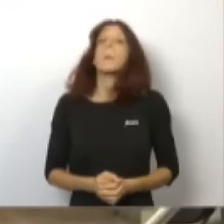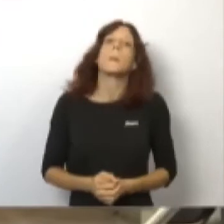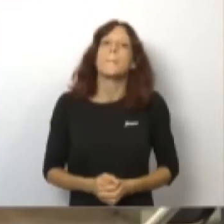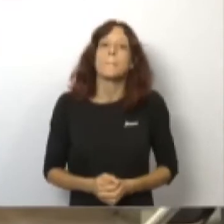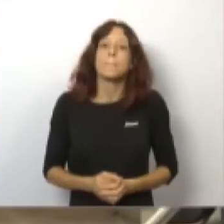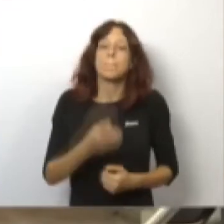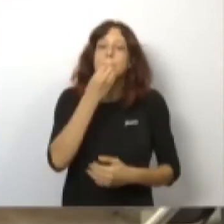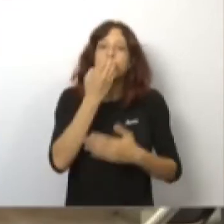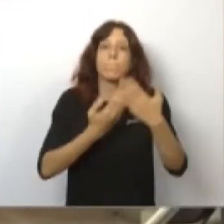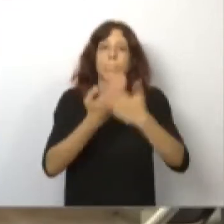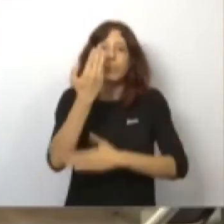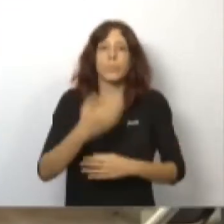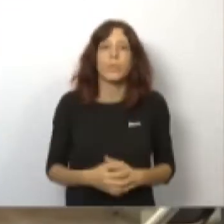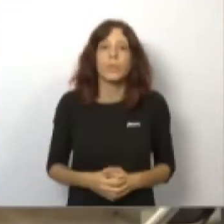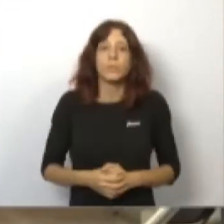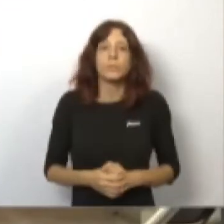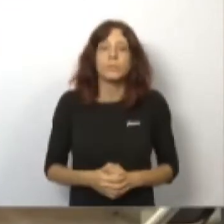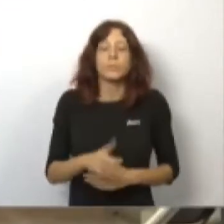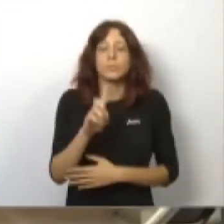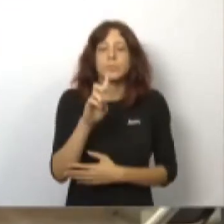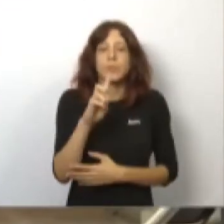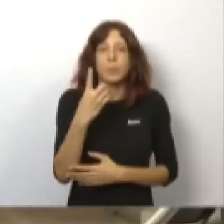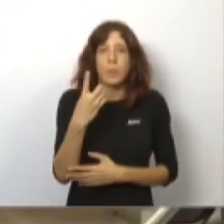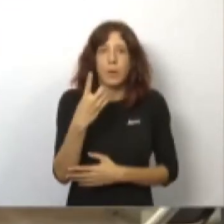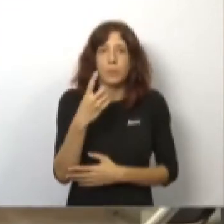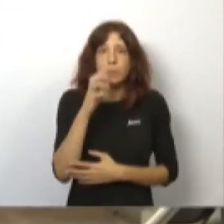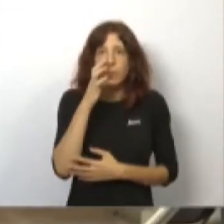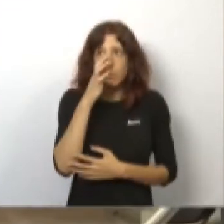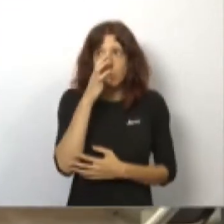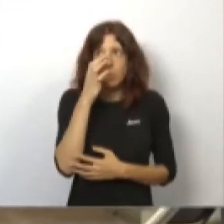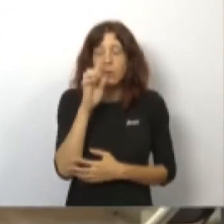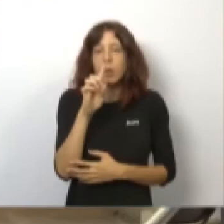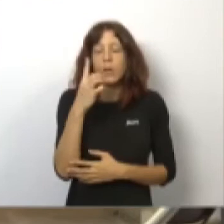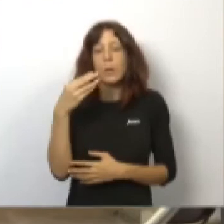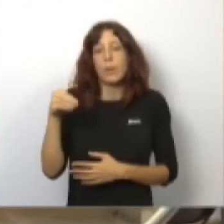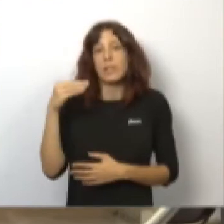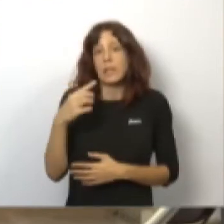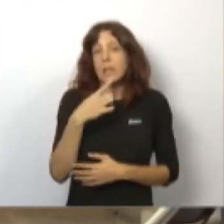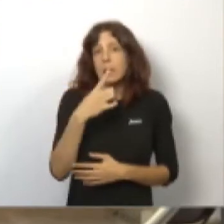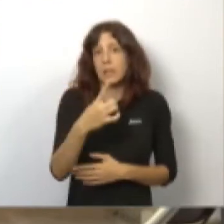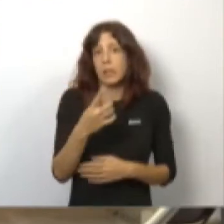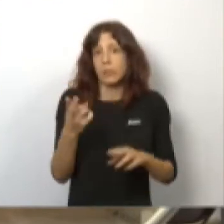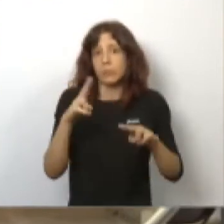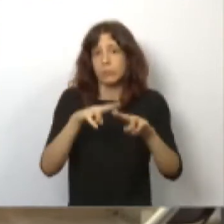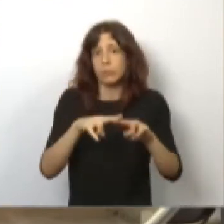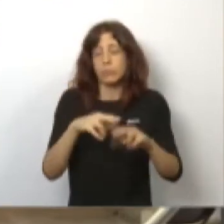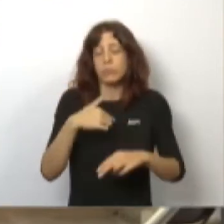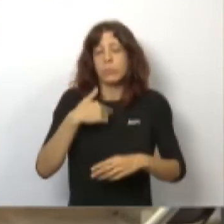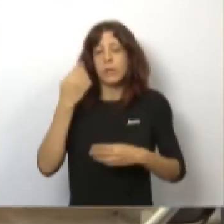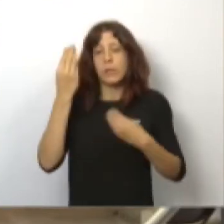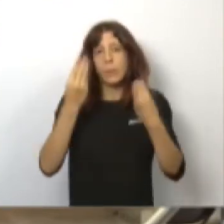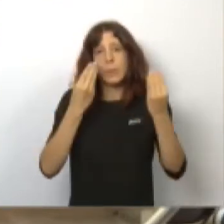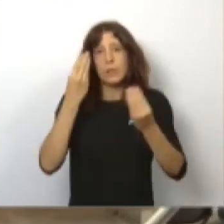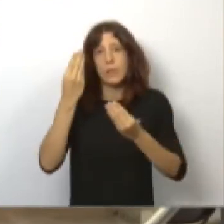a las 12 y media de la noche. Además las piscinas recreativas y spas reducen su aforo al 50%